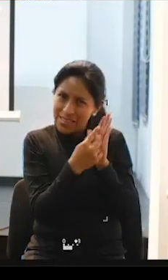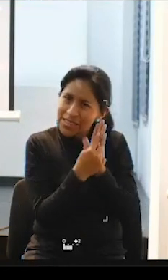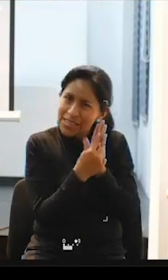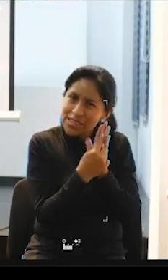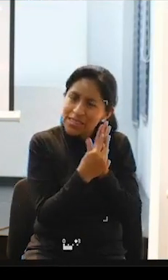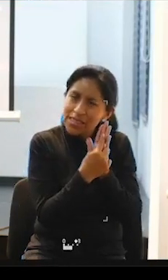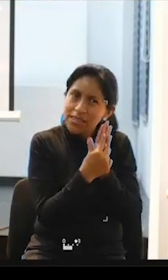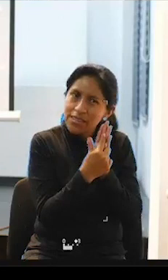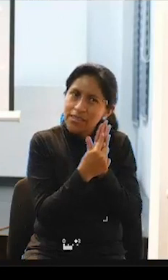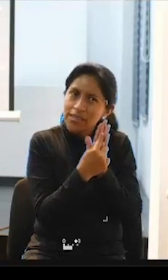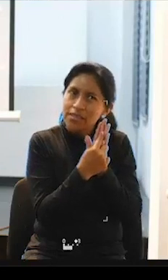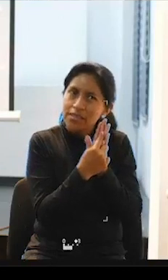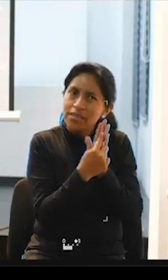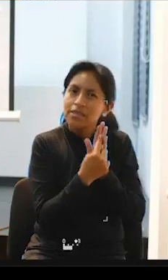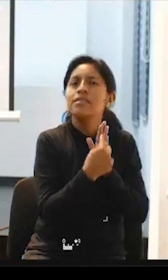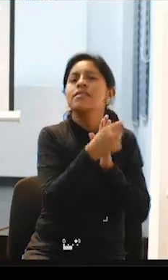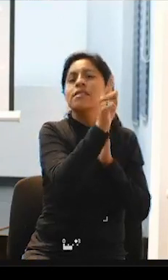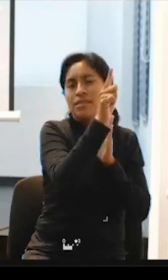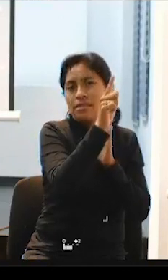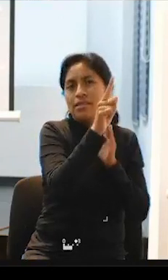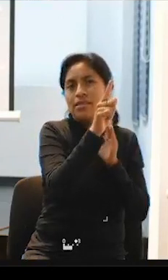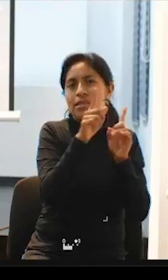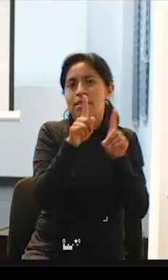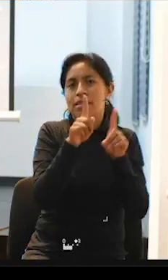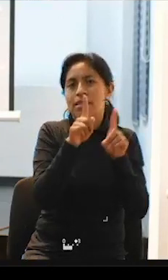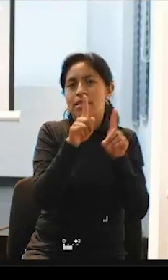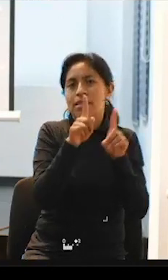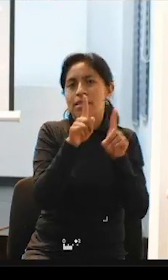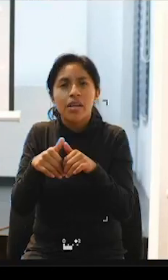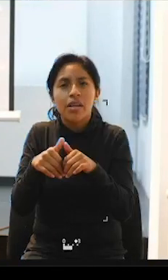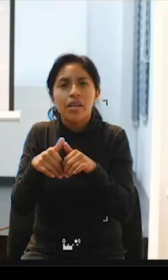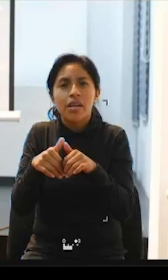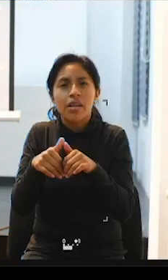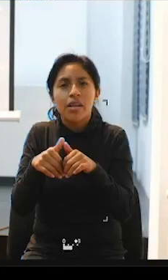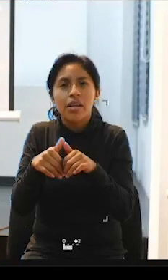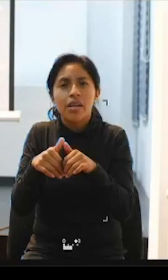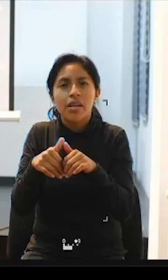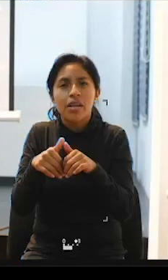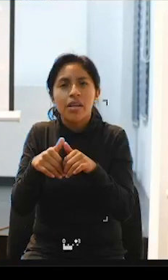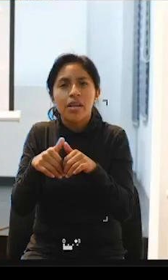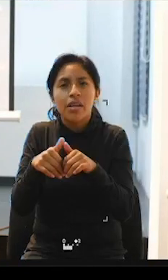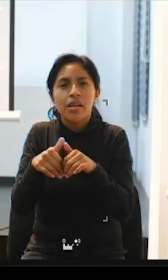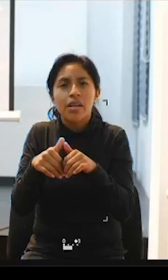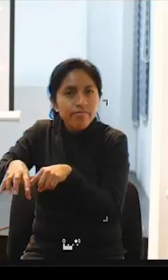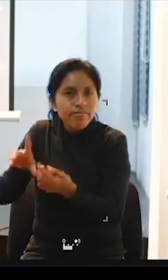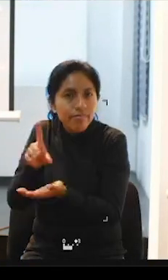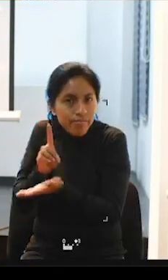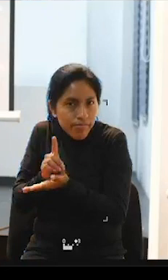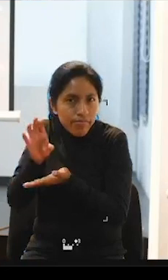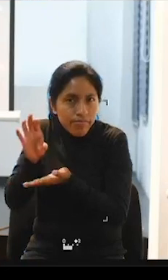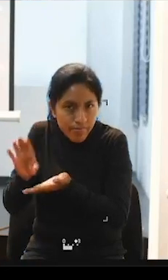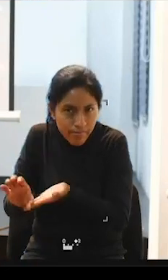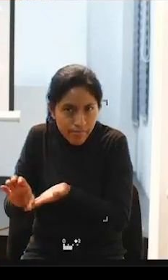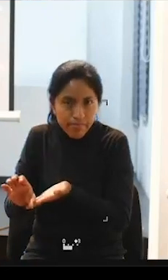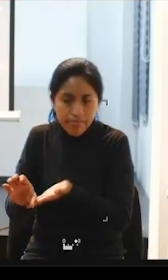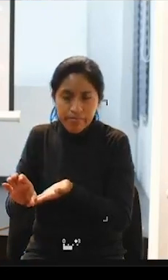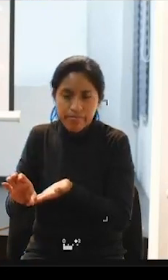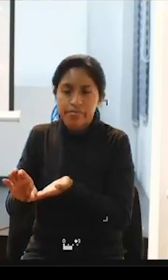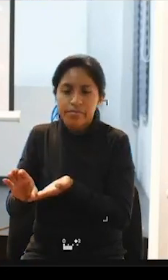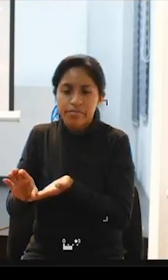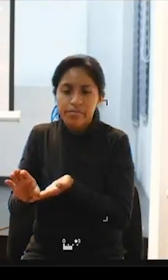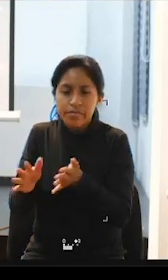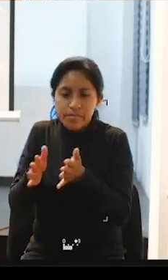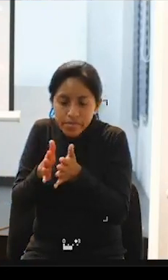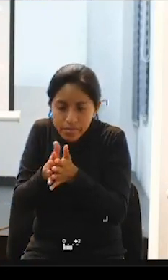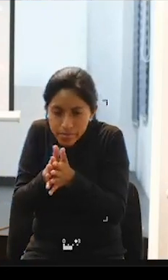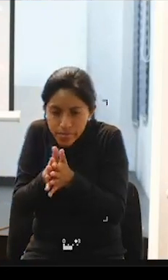Limas pueda aplicar la canasta derivada de la discapacidad para poder ampliar lo que era